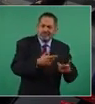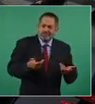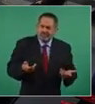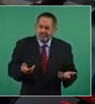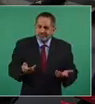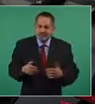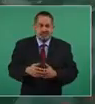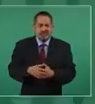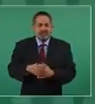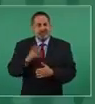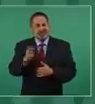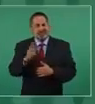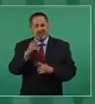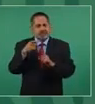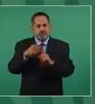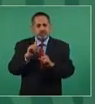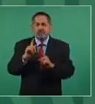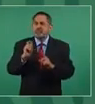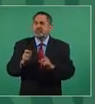Pero no sólo es eso.